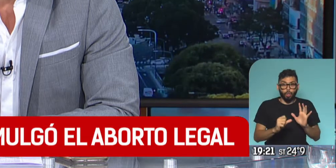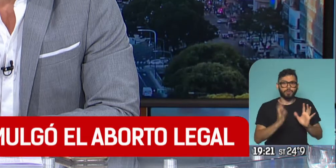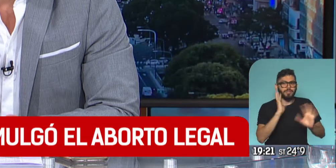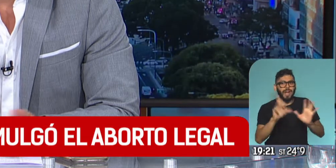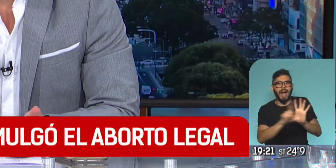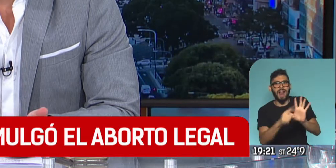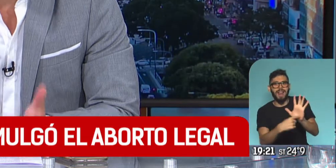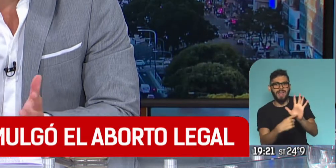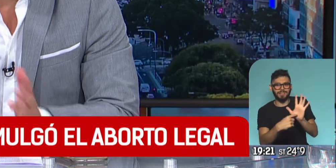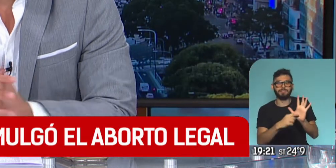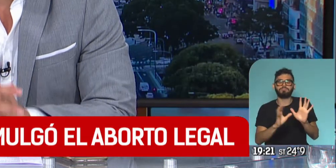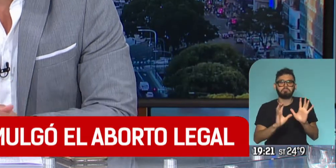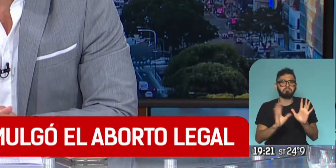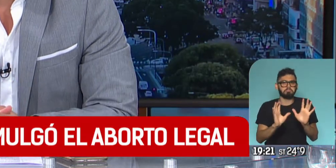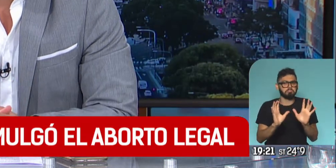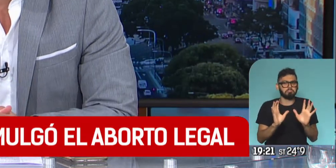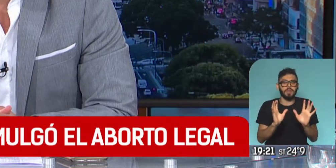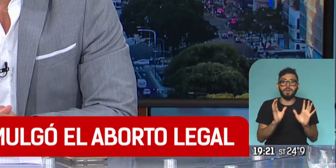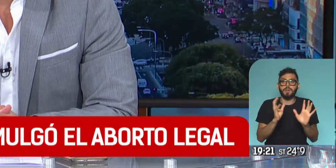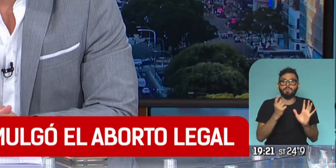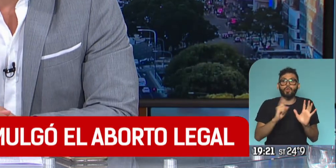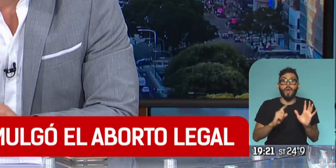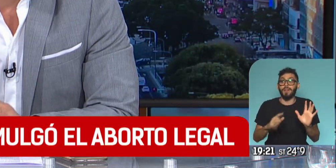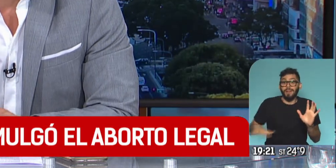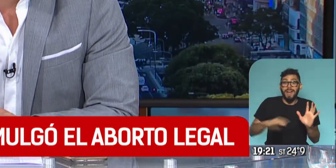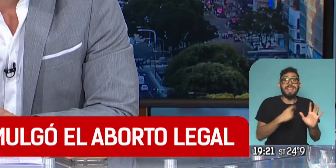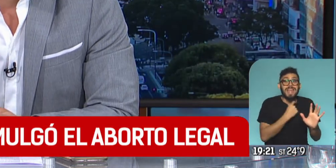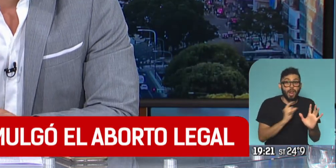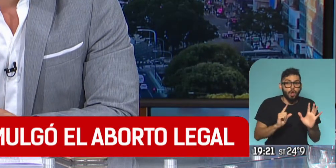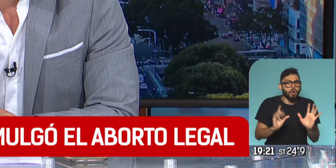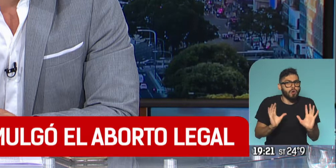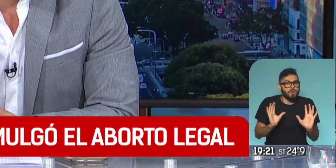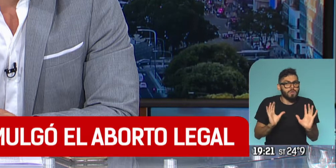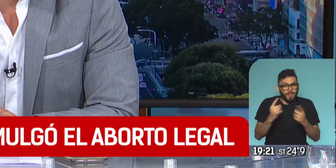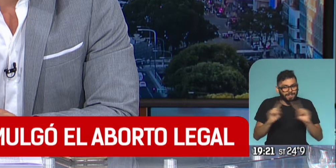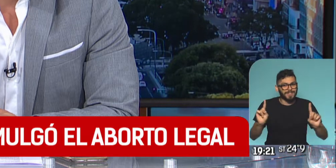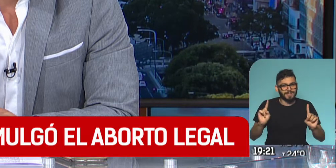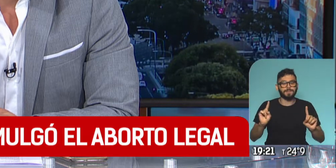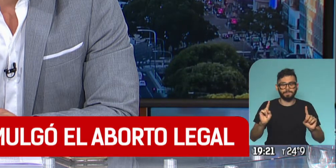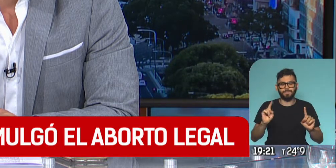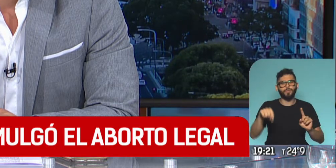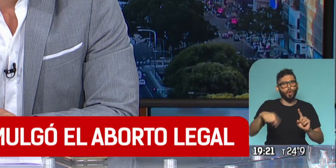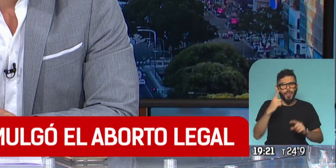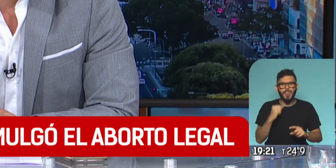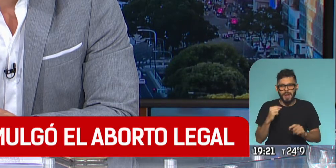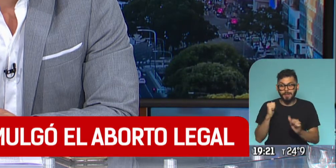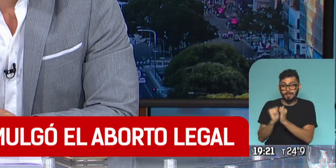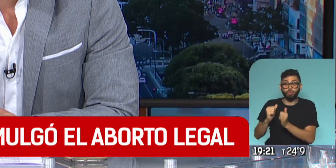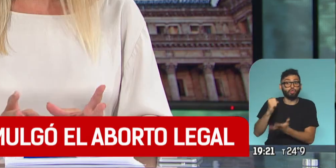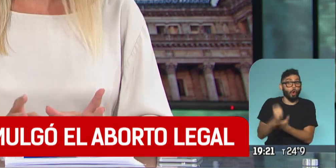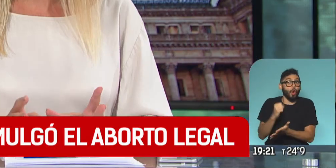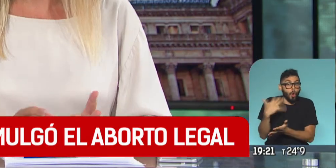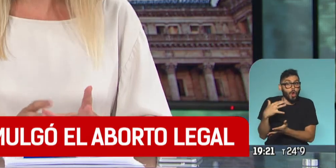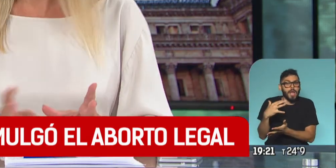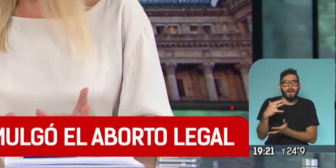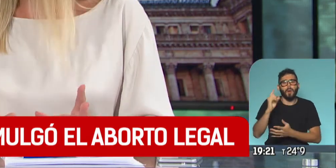pretendido, que sea algo deseado, por si vale la pena aclararlo. Sí, y hoy es un día histórico, pero también, bueno, recién